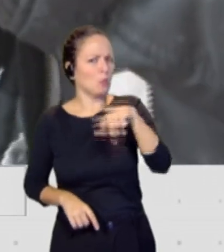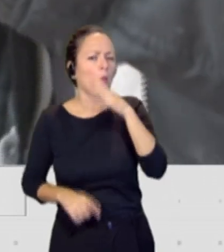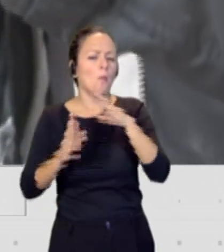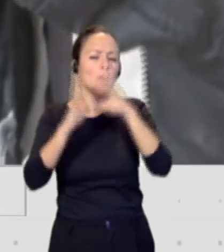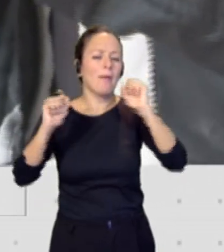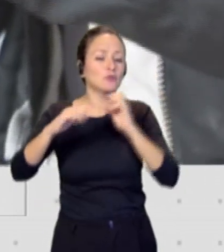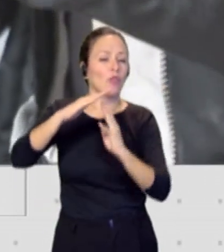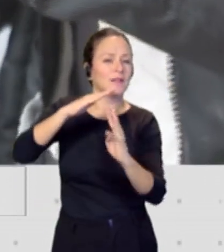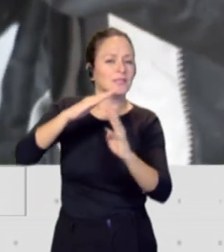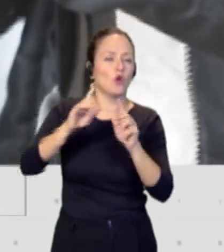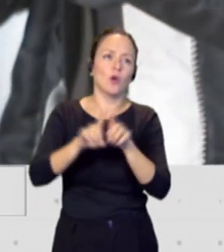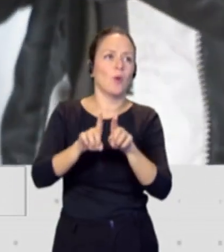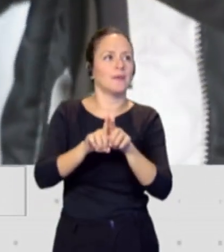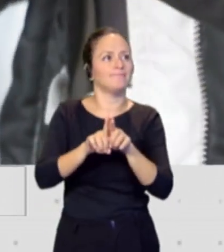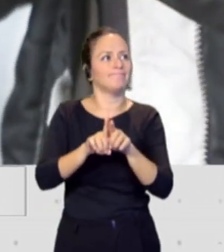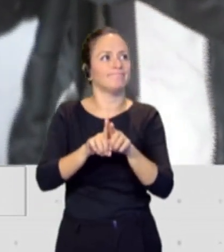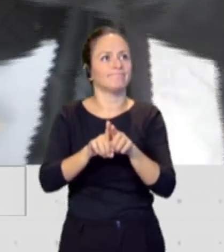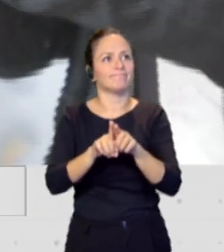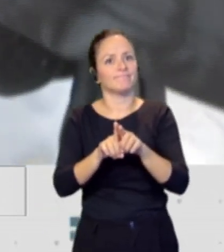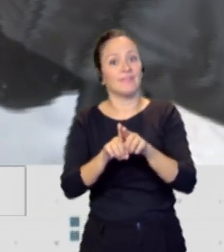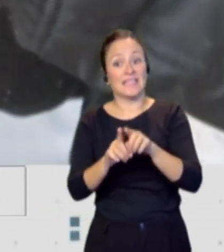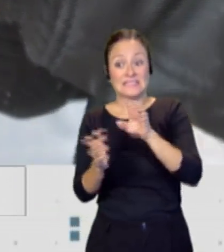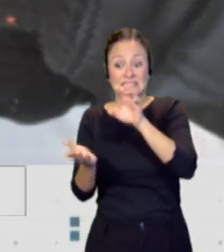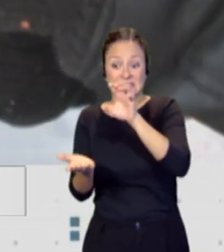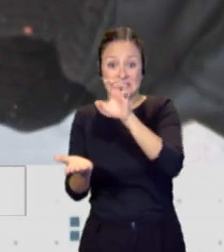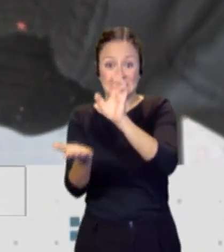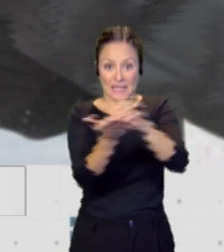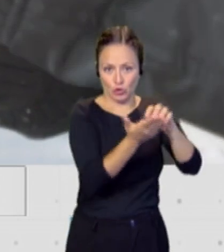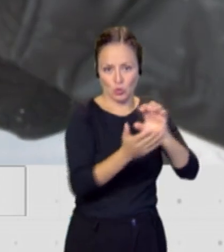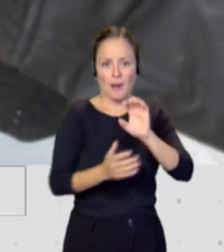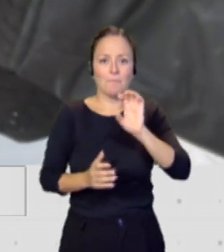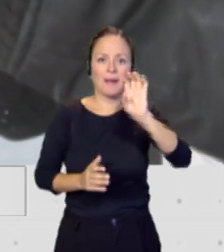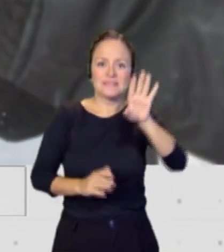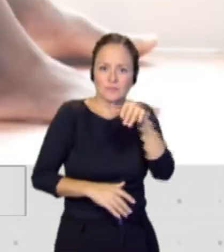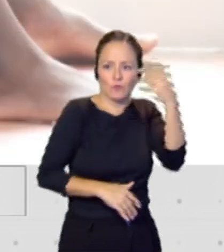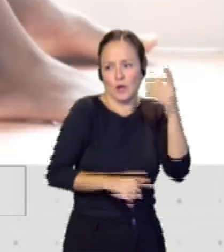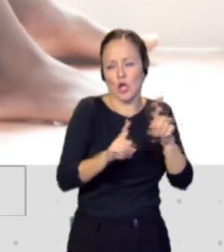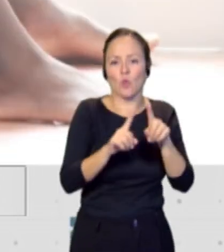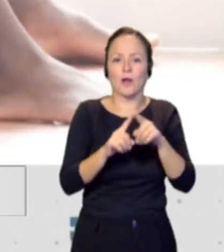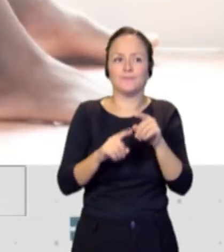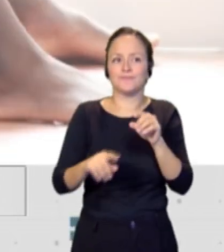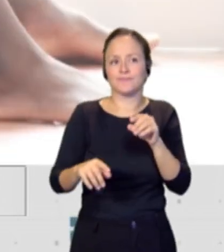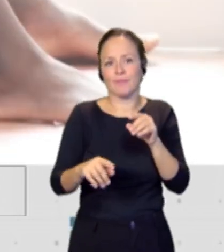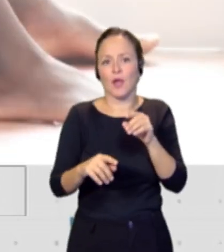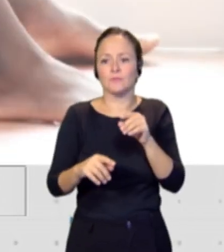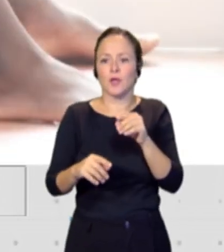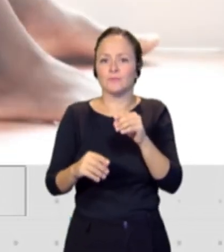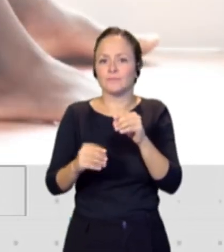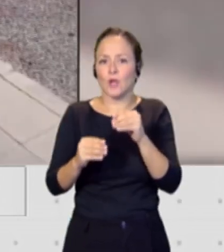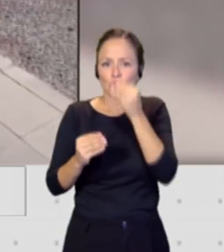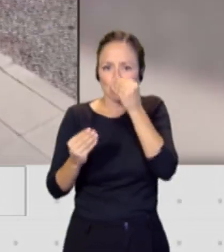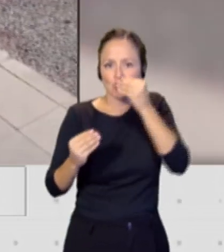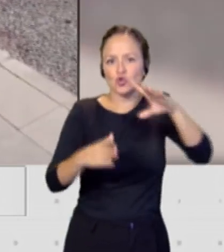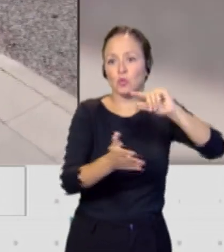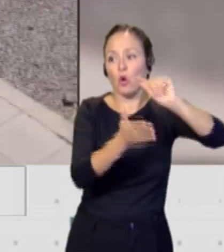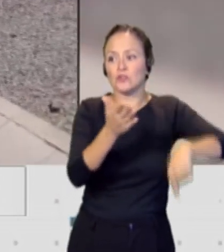abre el camino a esos centros en países terceros, a esa subcontratación de tener a personas esperando en esos